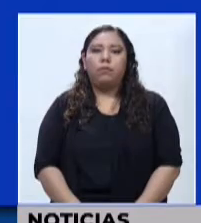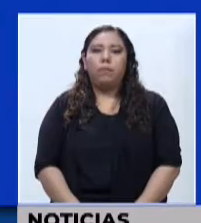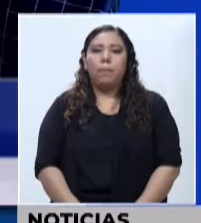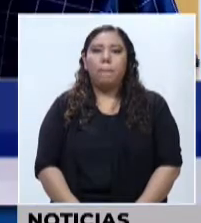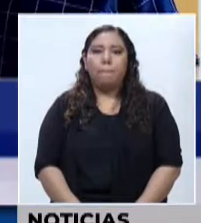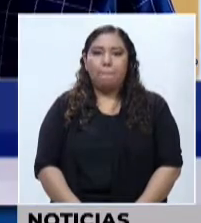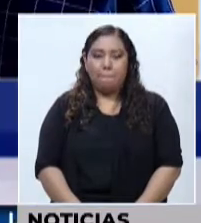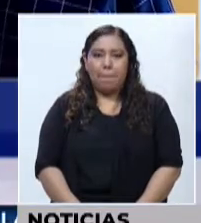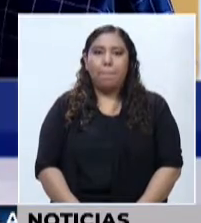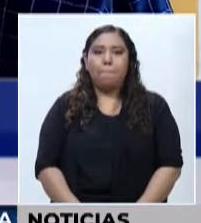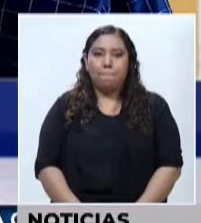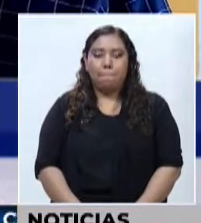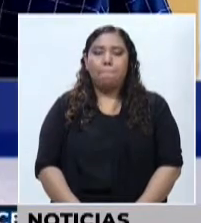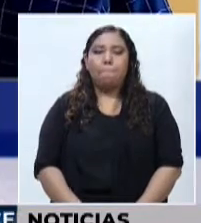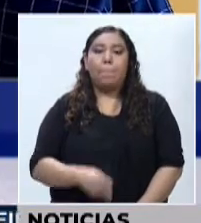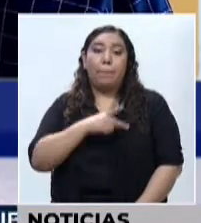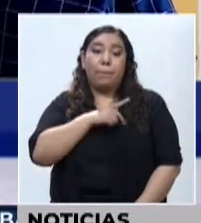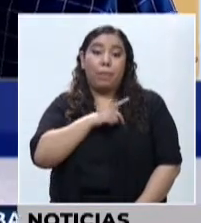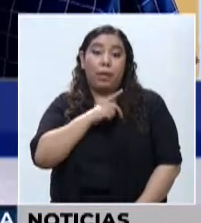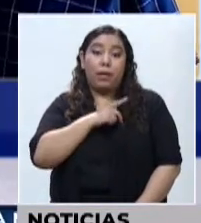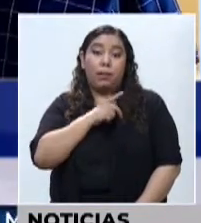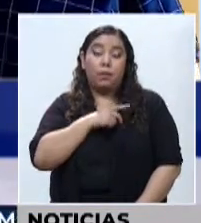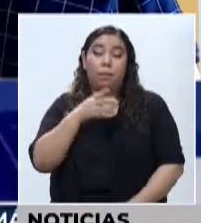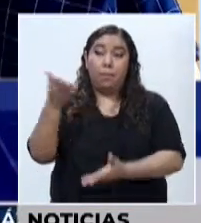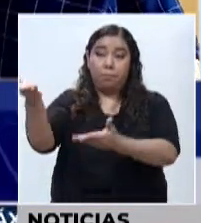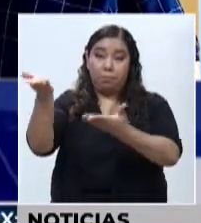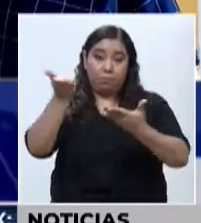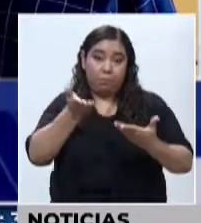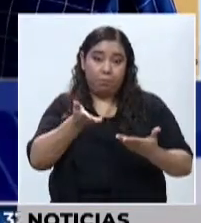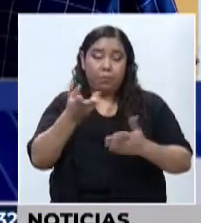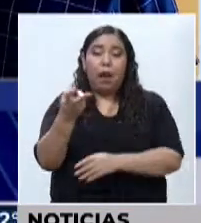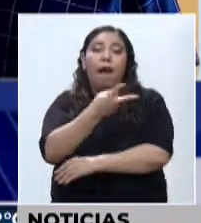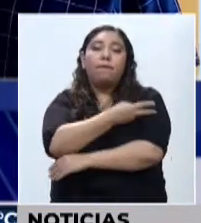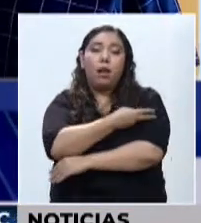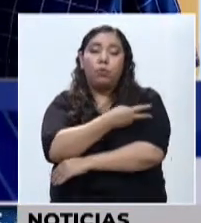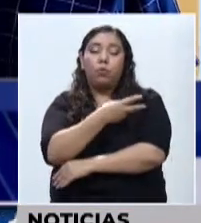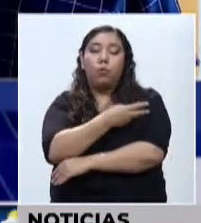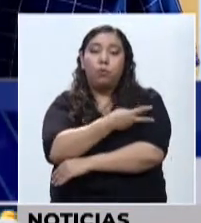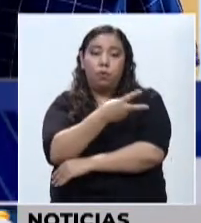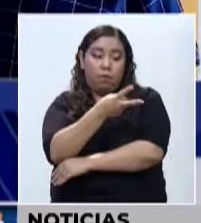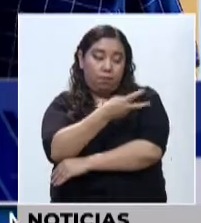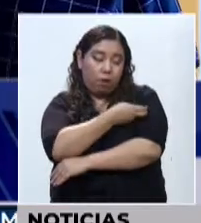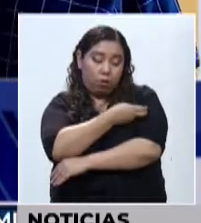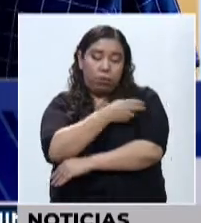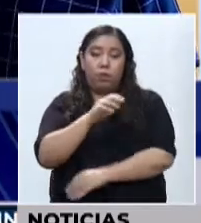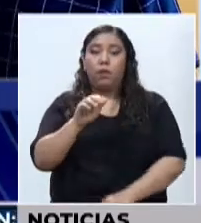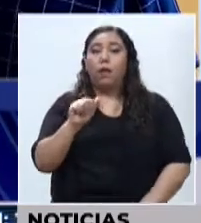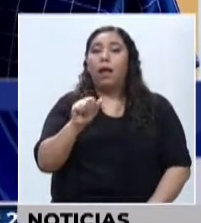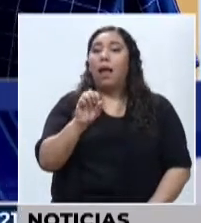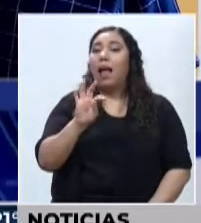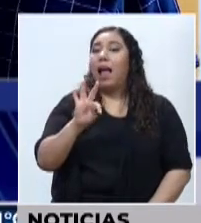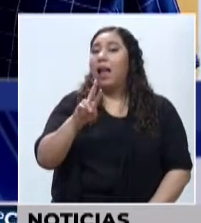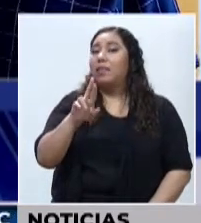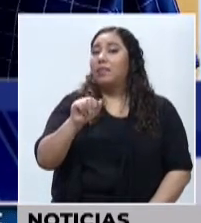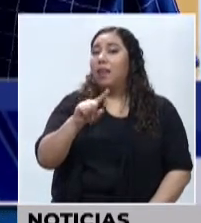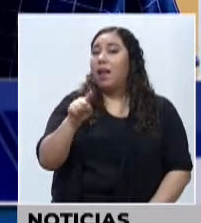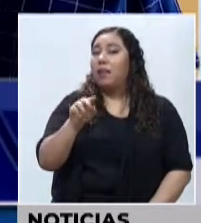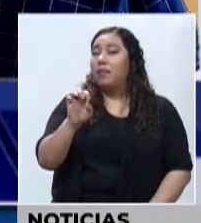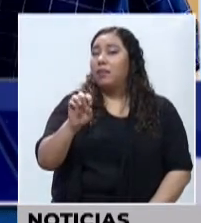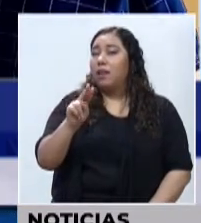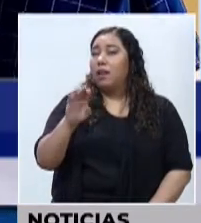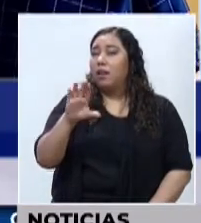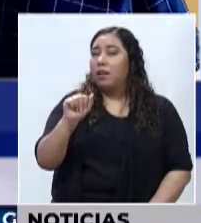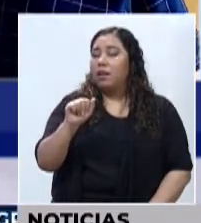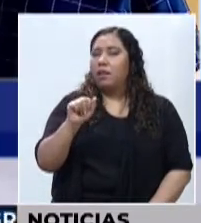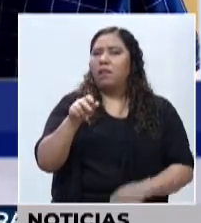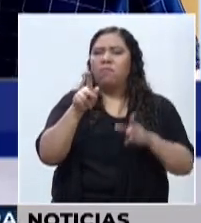El personal de San Pedro Sula con las vacunas, con AstraZeneca, a vacunar a la población de 18